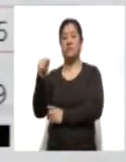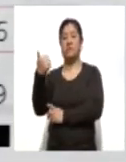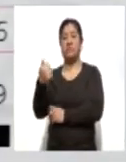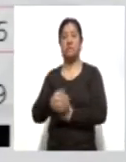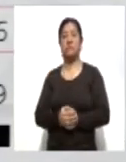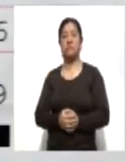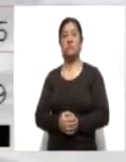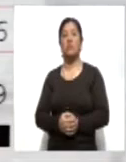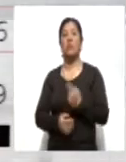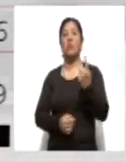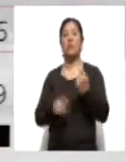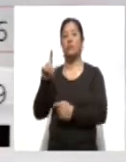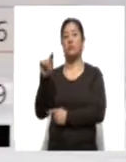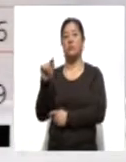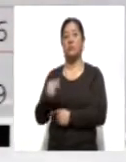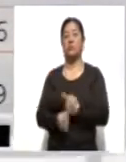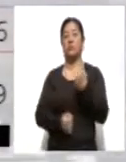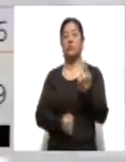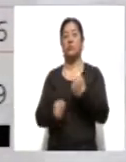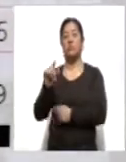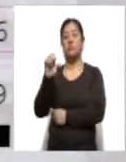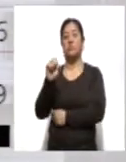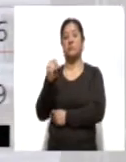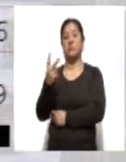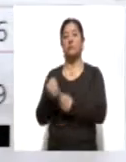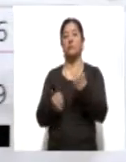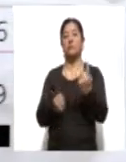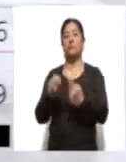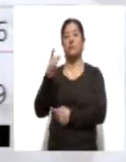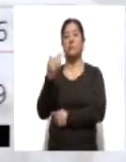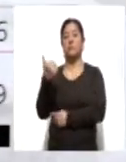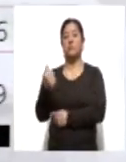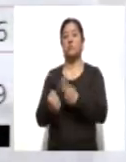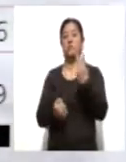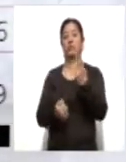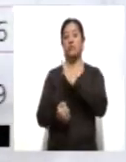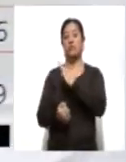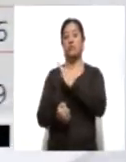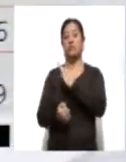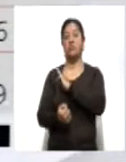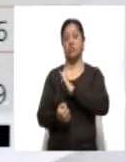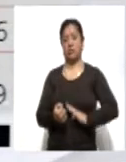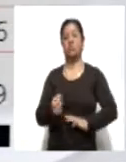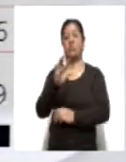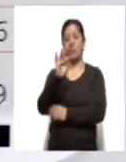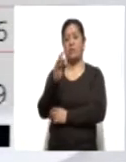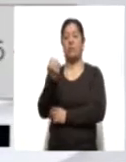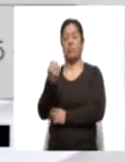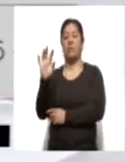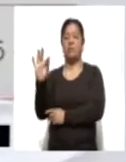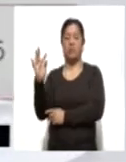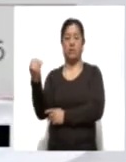Coajumulco y Tocatlán 66, Ayxocomanitla 62, Coapiazla 56, Zacualpan y Elzayanca 49,